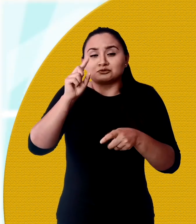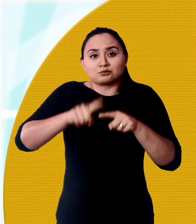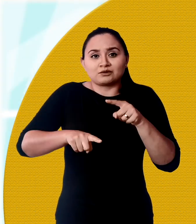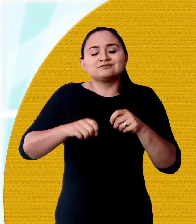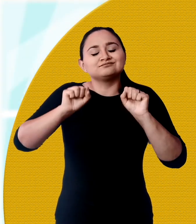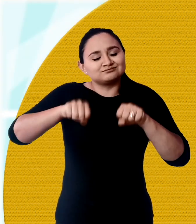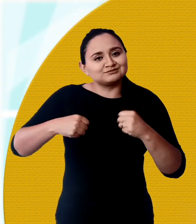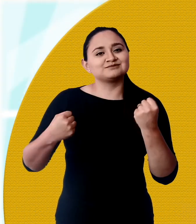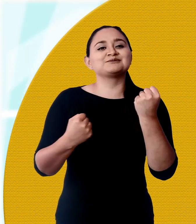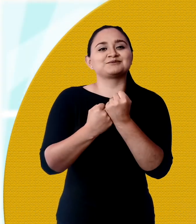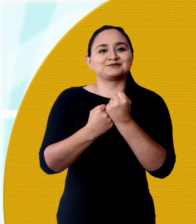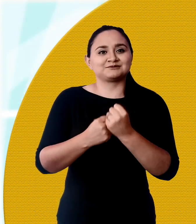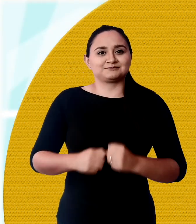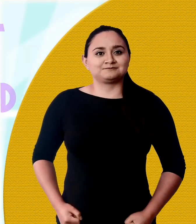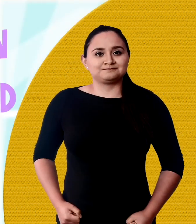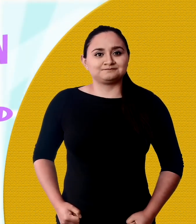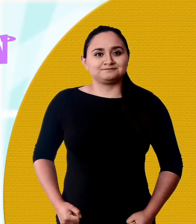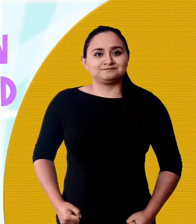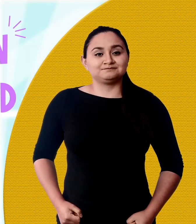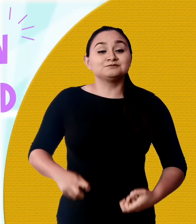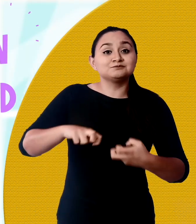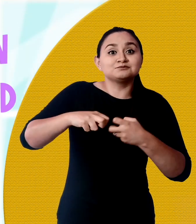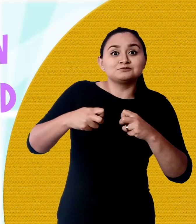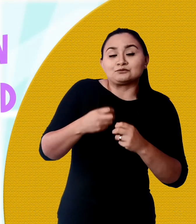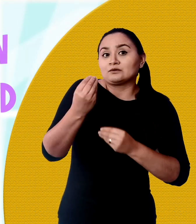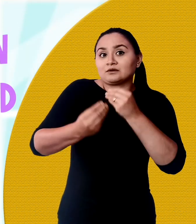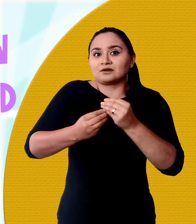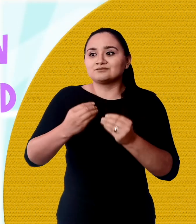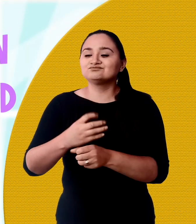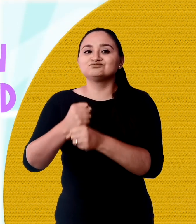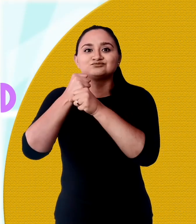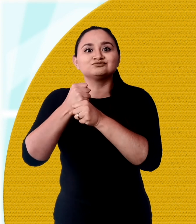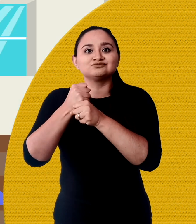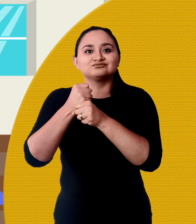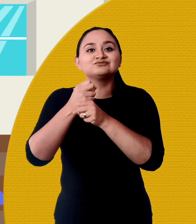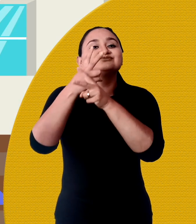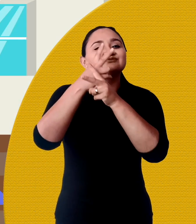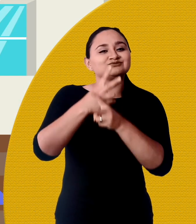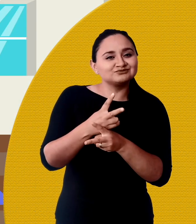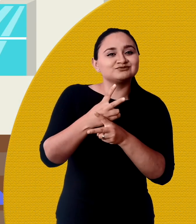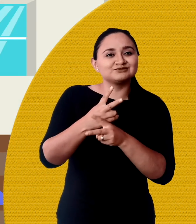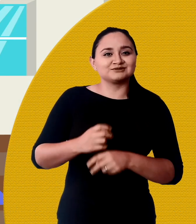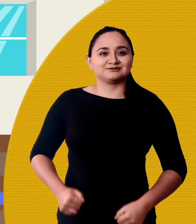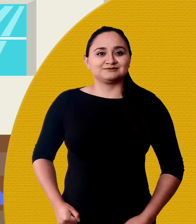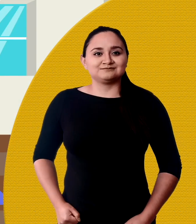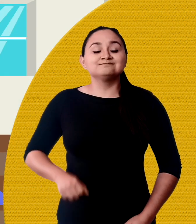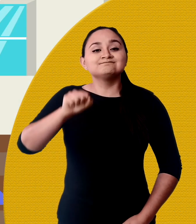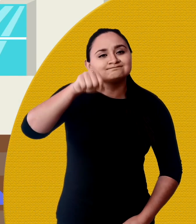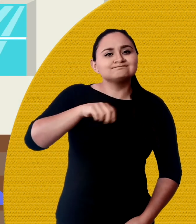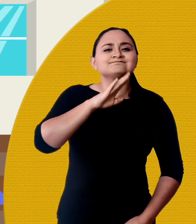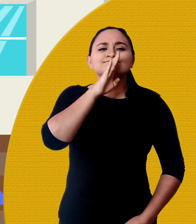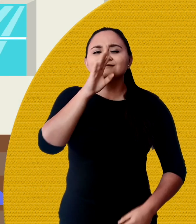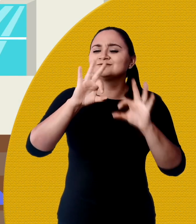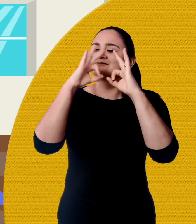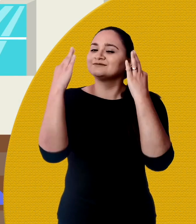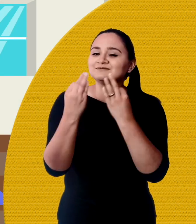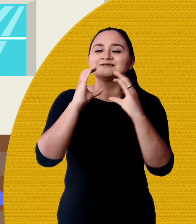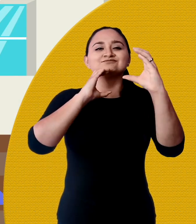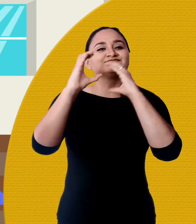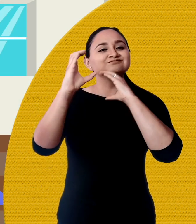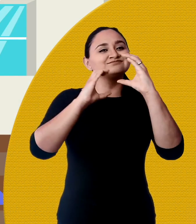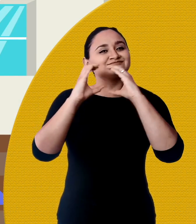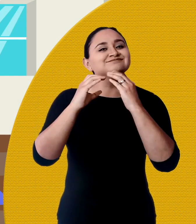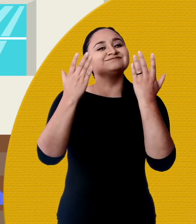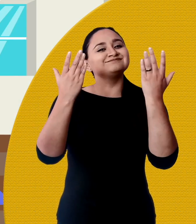Ante un problema, hay que actuar rápidamente, brindar protección y seguridad. Siempre conversa con tu familia.